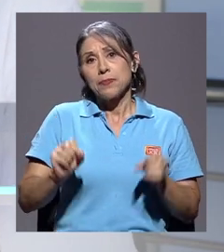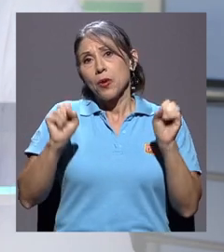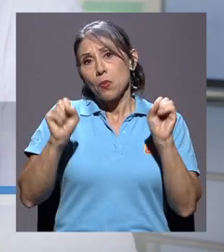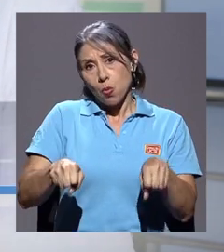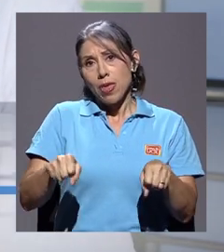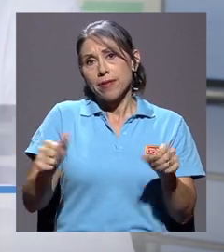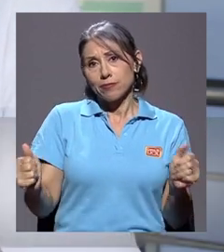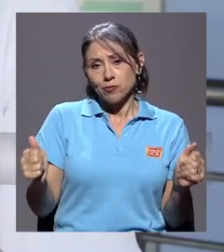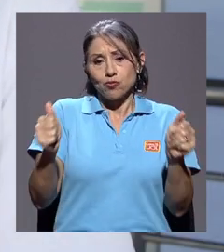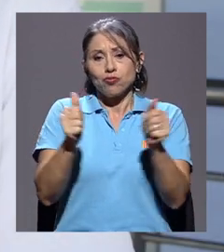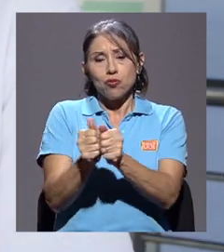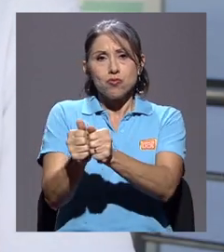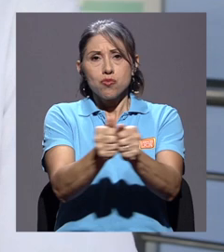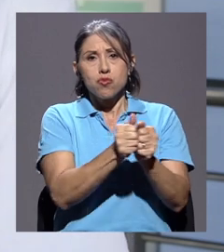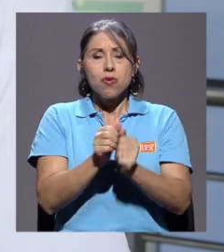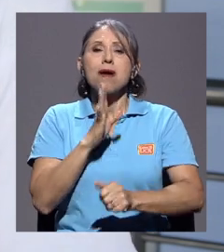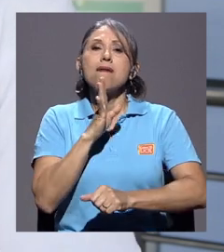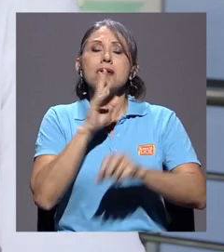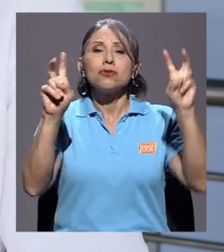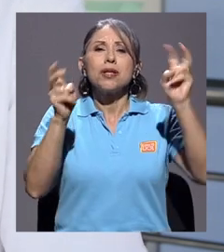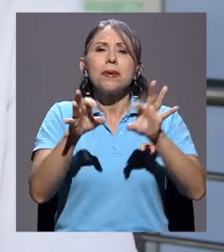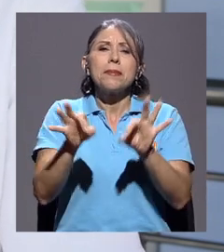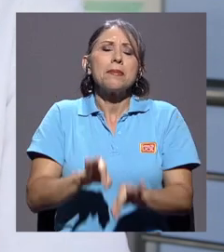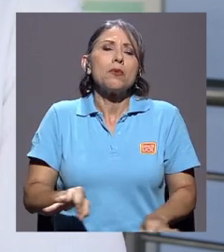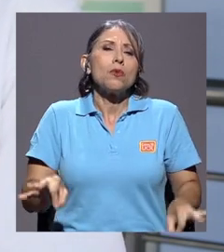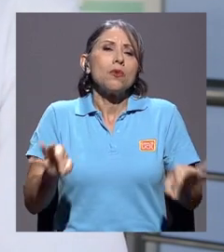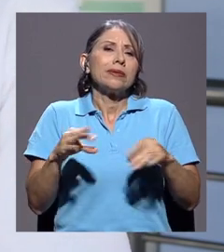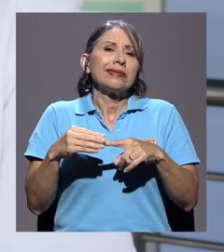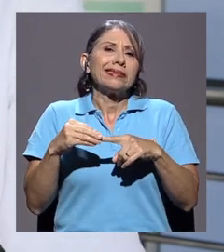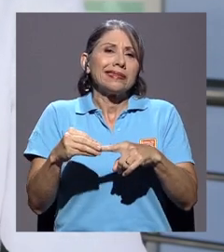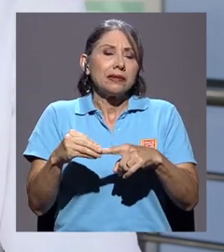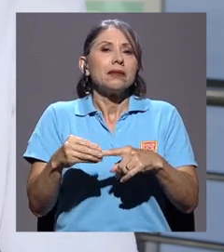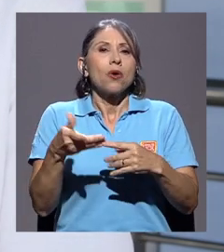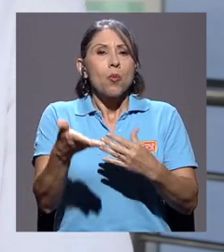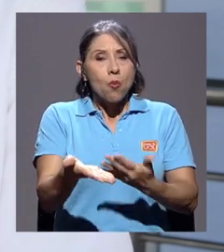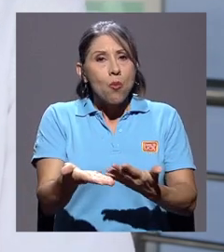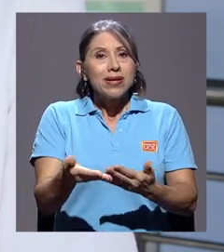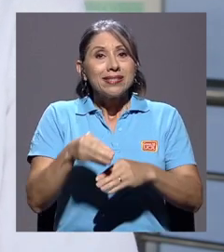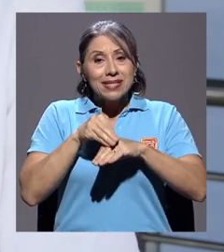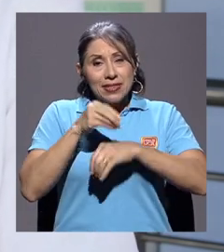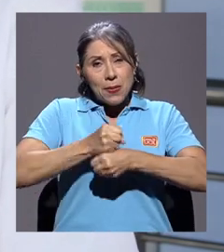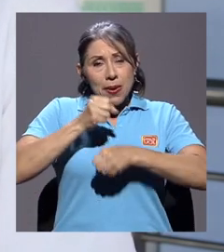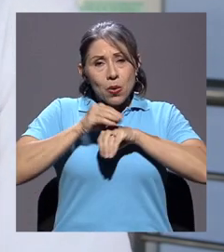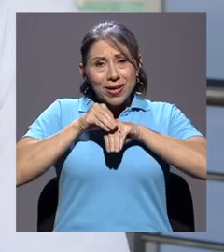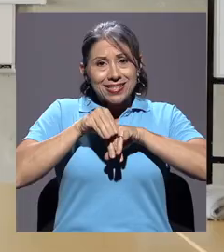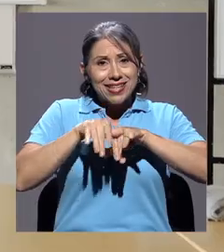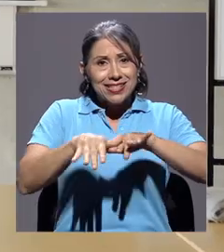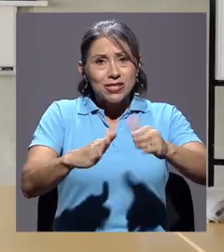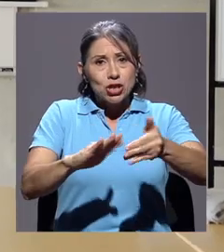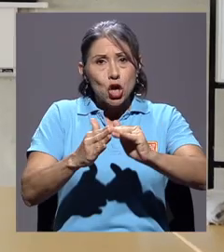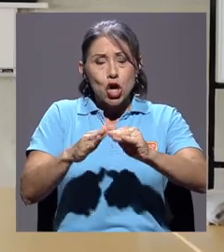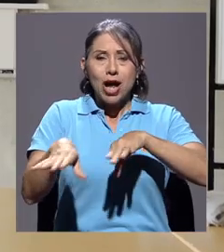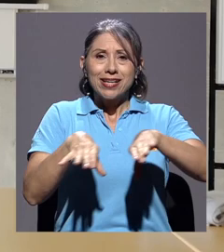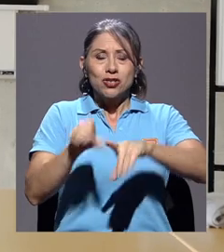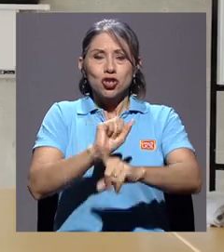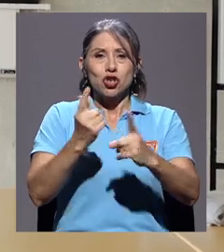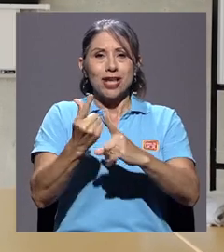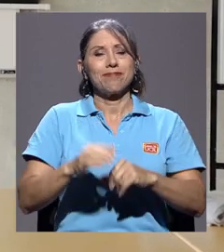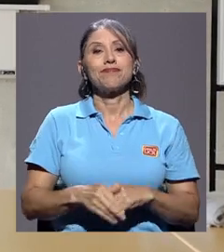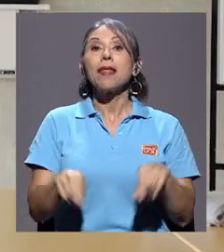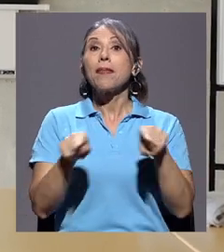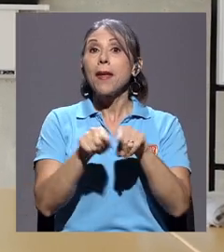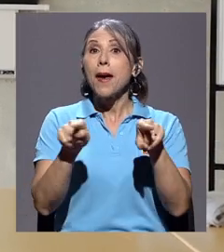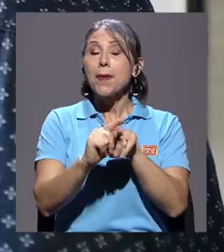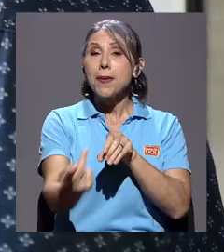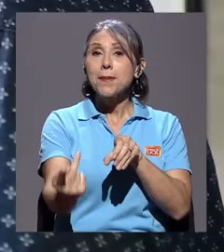puedan unirse para hablar de un tema tan importante, tan trascendental como es la extensión y la acción social. También se